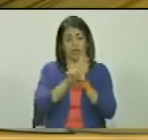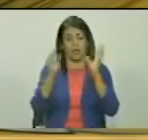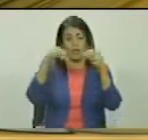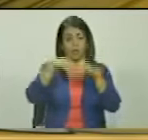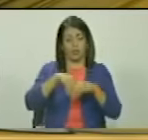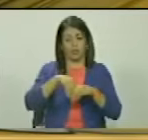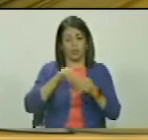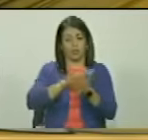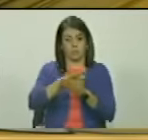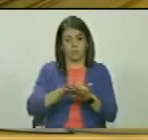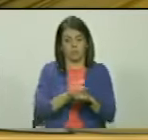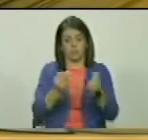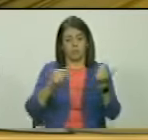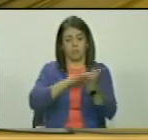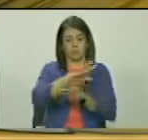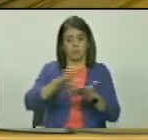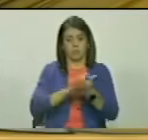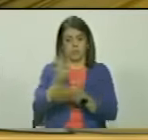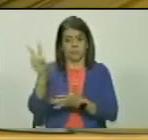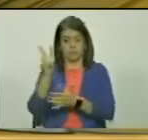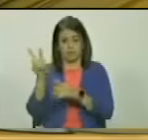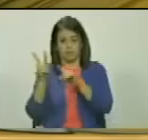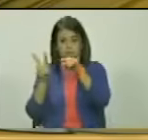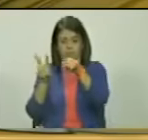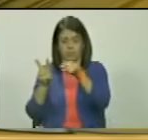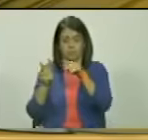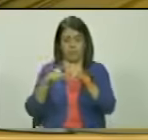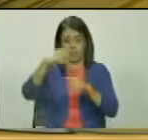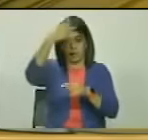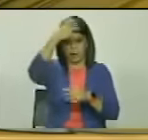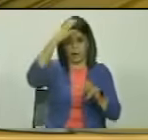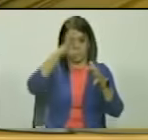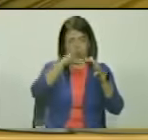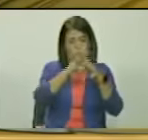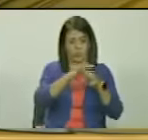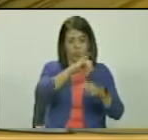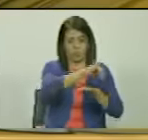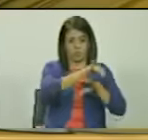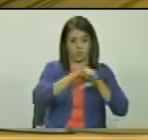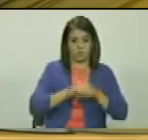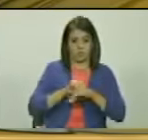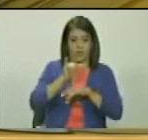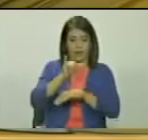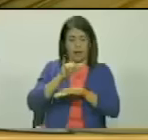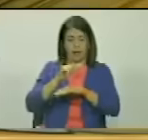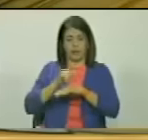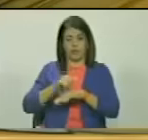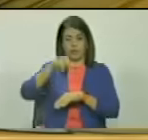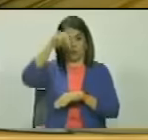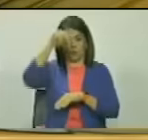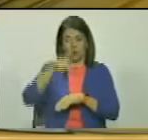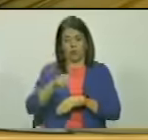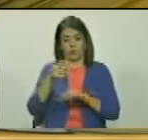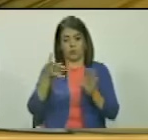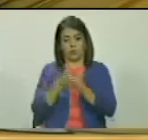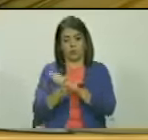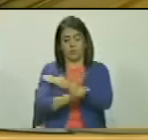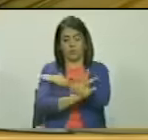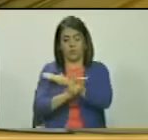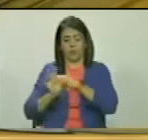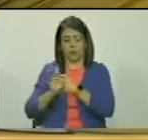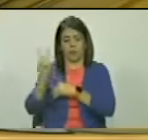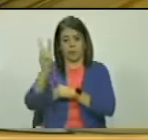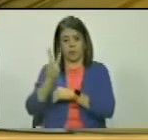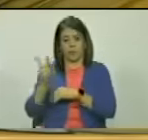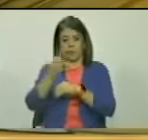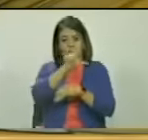acuerdo para resolver la controversia entre Venezuela y el Reino Unido de Gran Bretaña e Irlanda del norte sobre la frontera entre